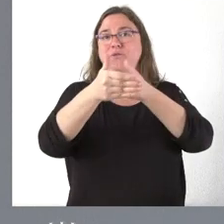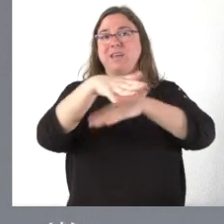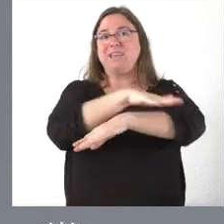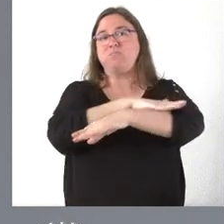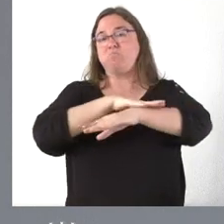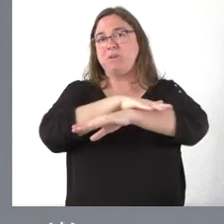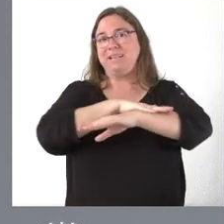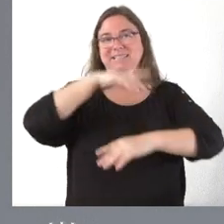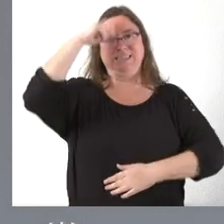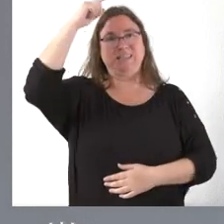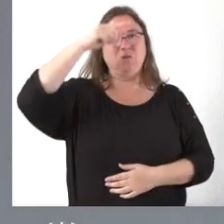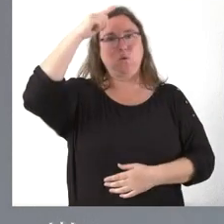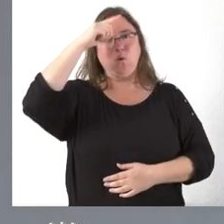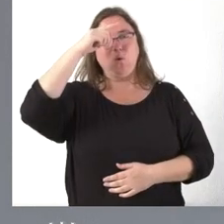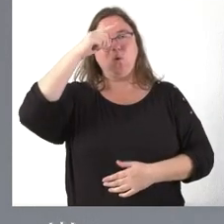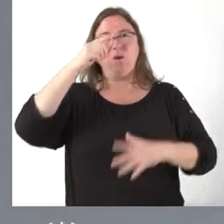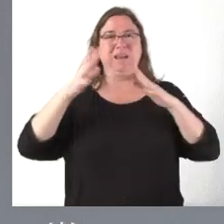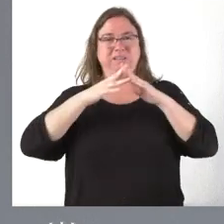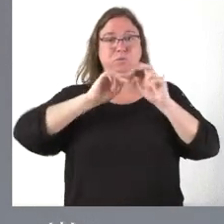tuviese una reestructuración,